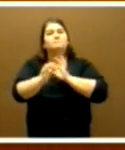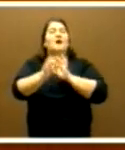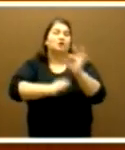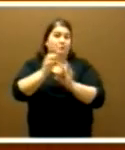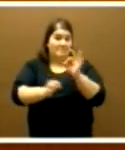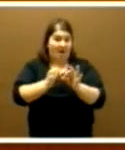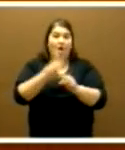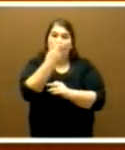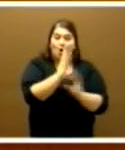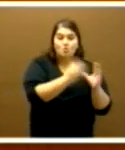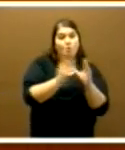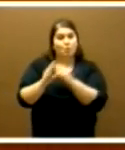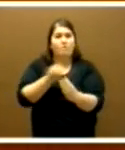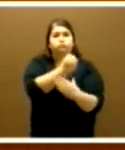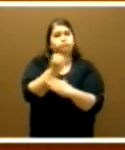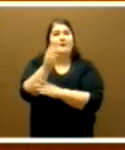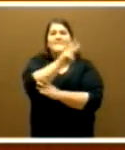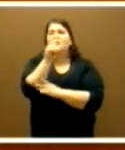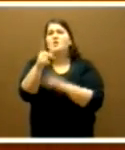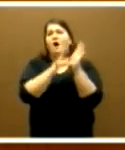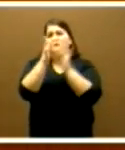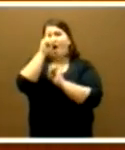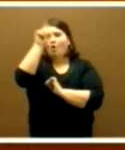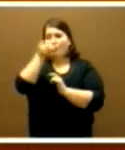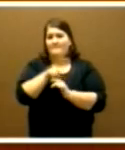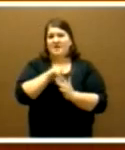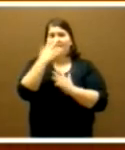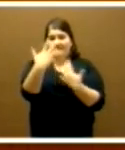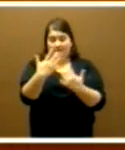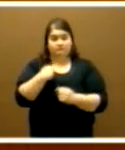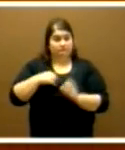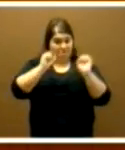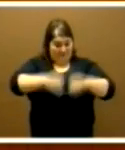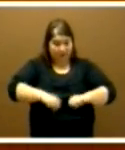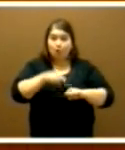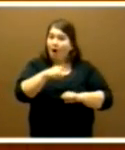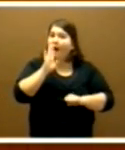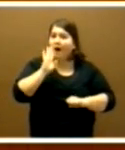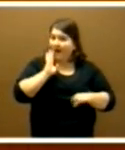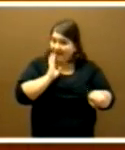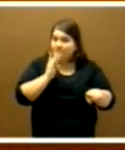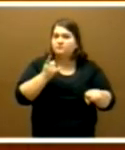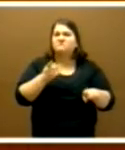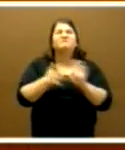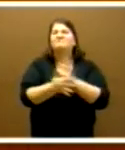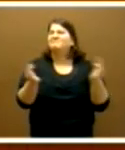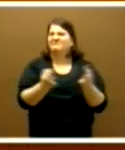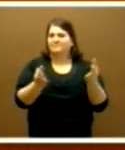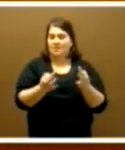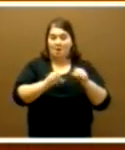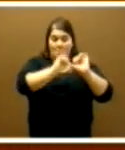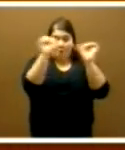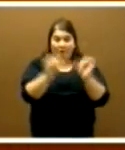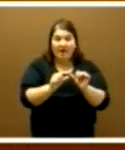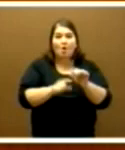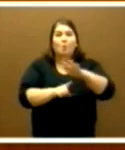por los dos grupos políticos el 22 de abril del 2010. El pacto especifica, como todos conocemos, cuál será el modelo